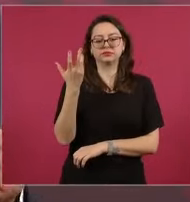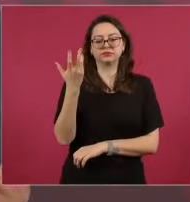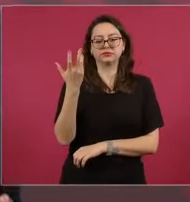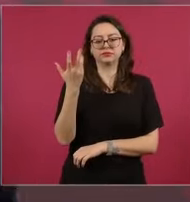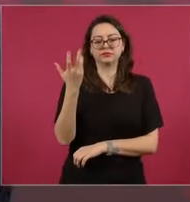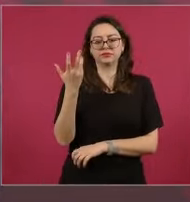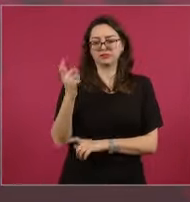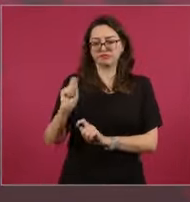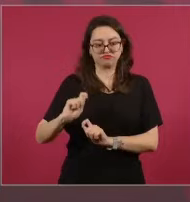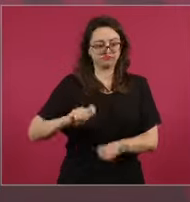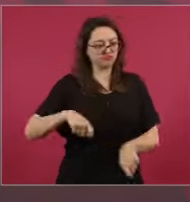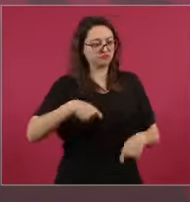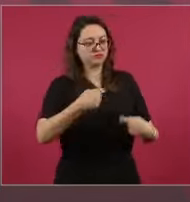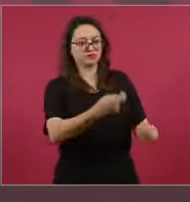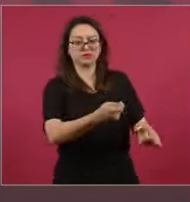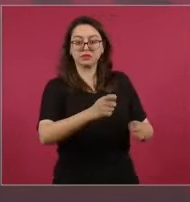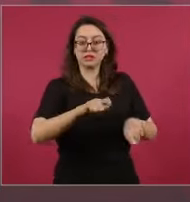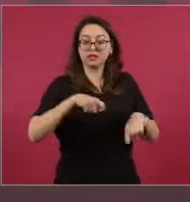y al final